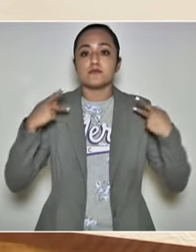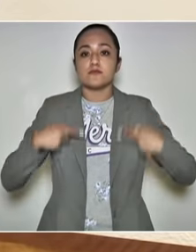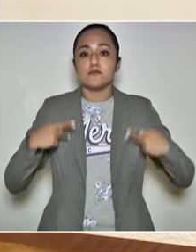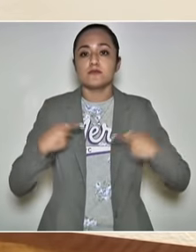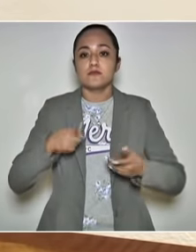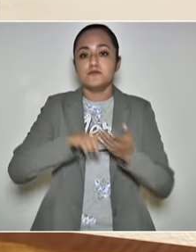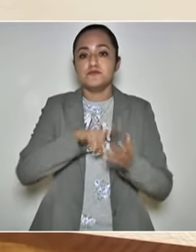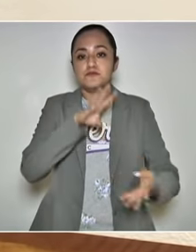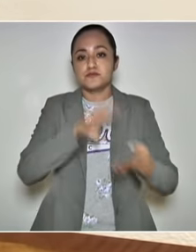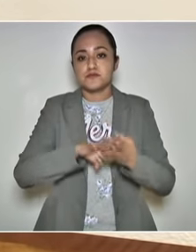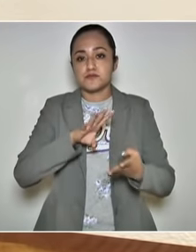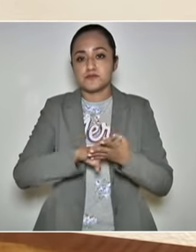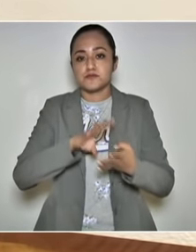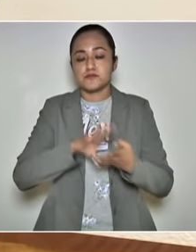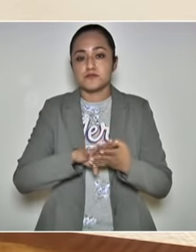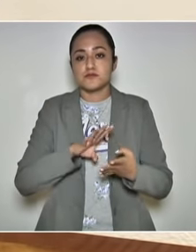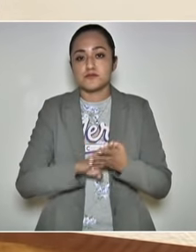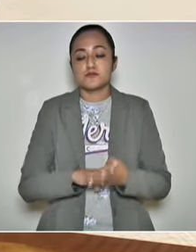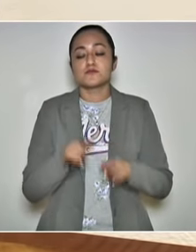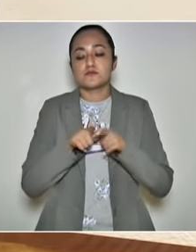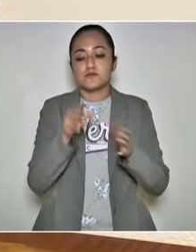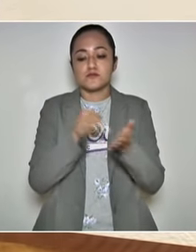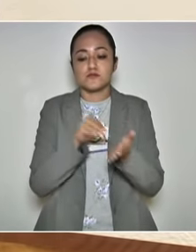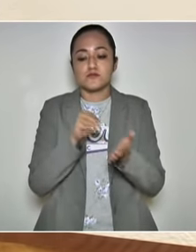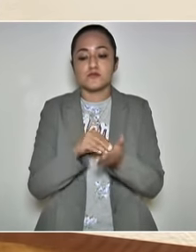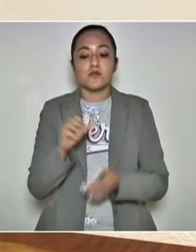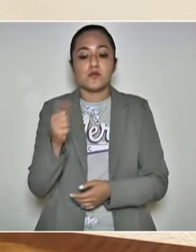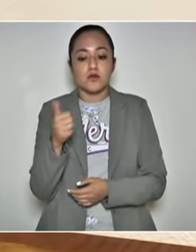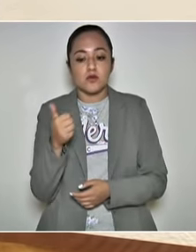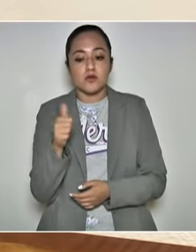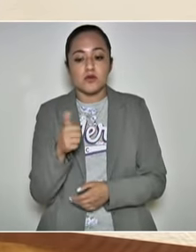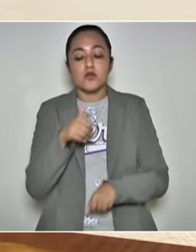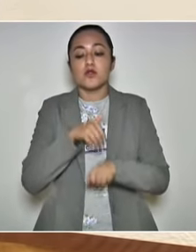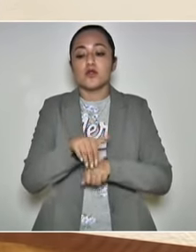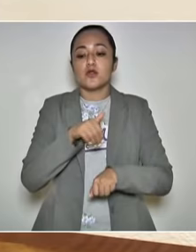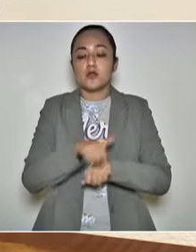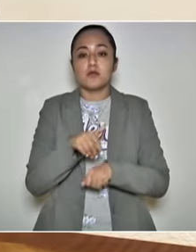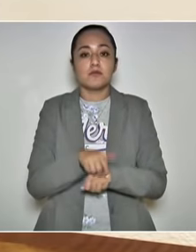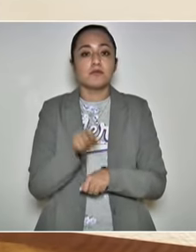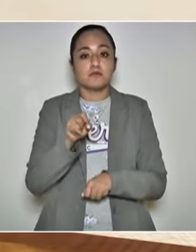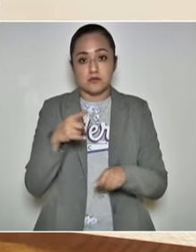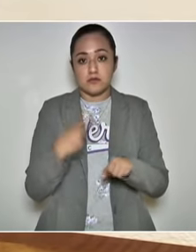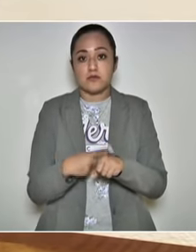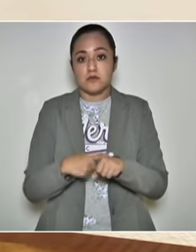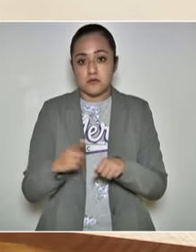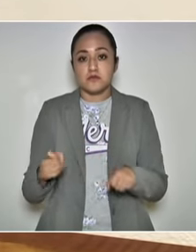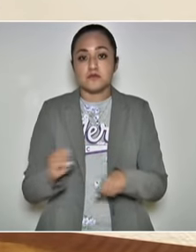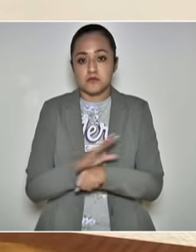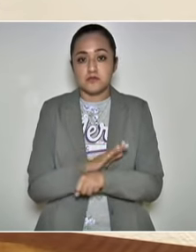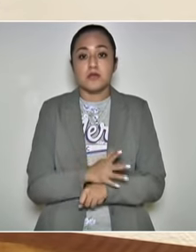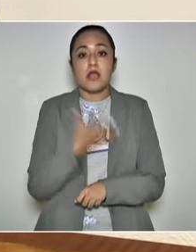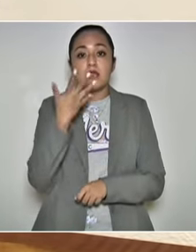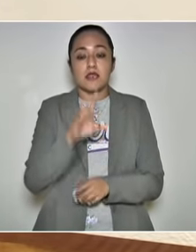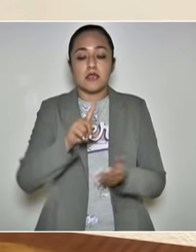personas privadas de su libertad, se mantiene en 11 el número de casos positivos, 10